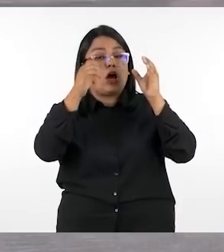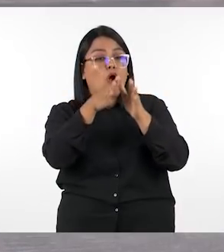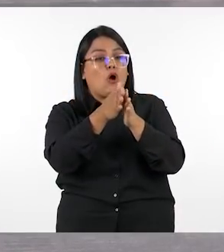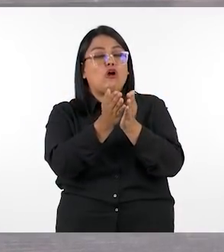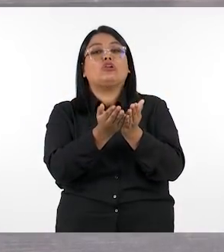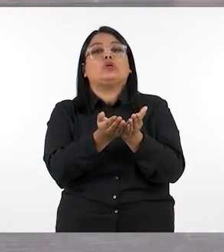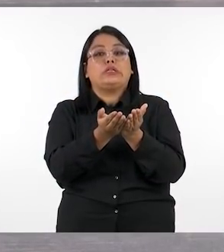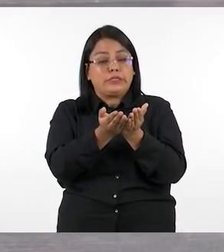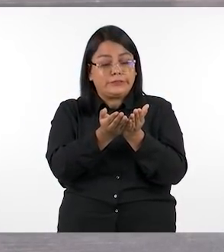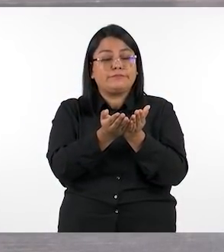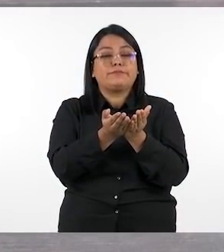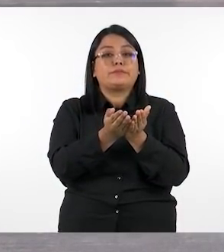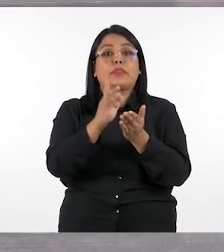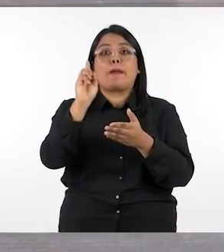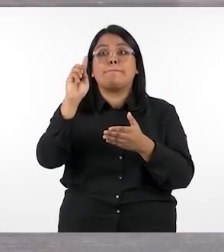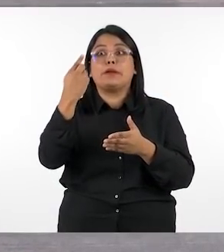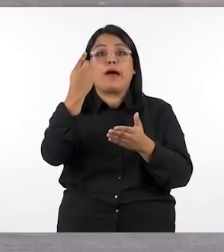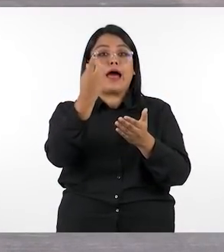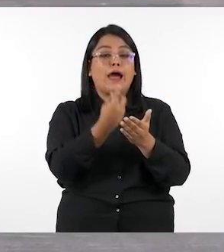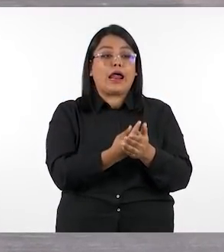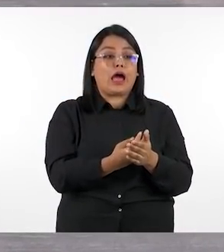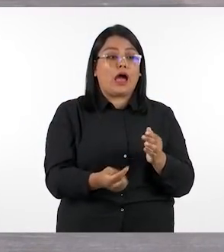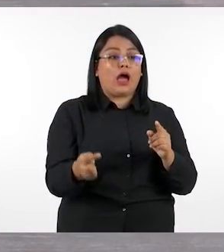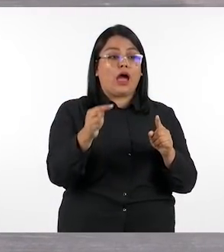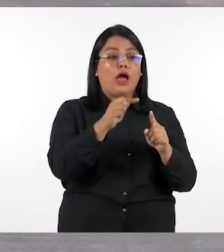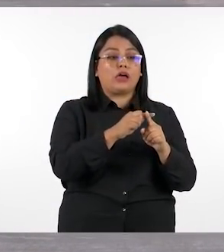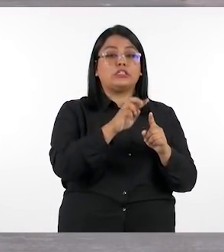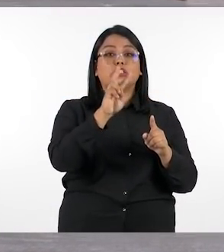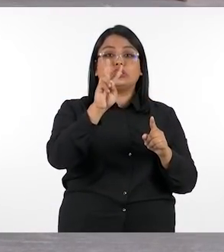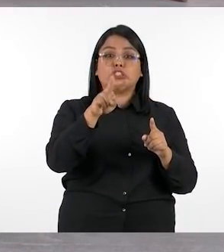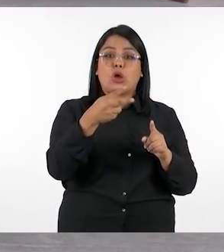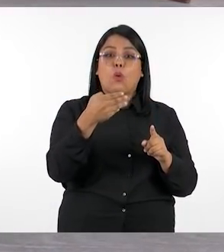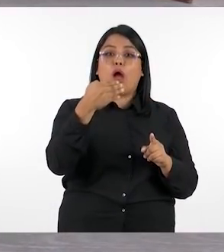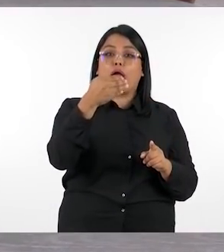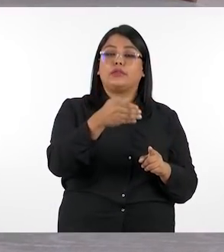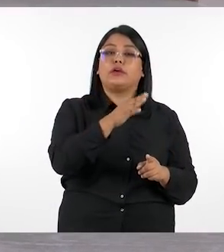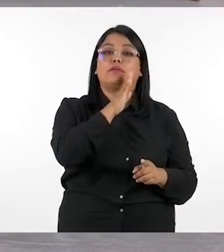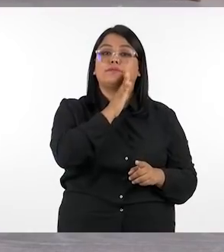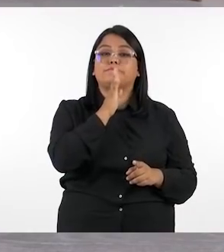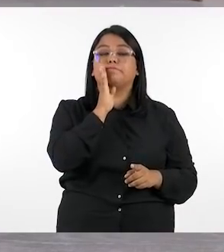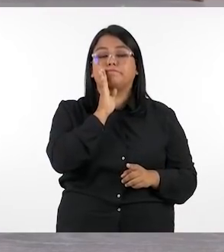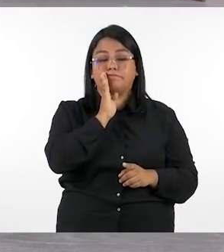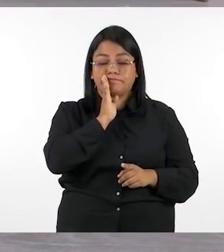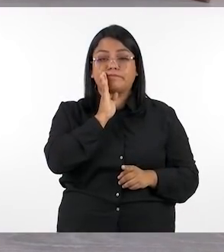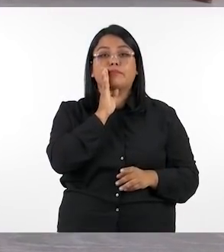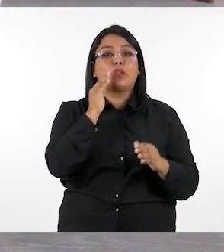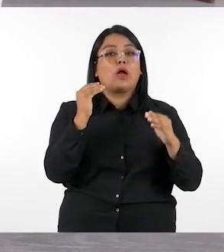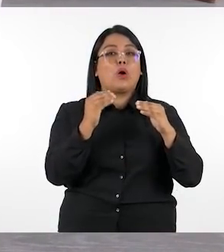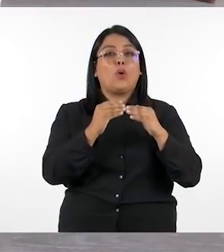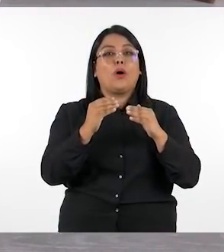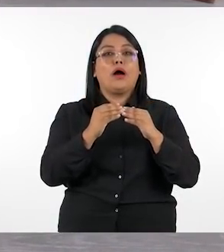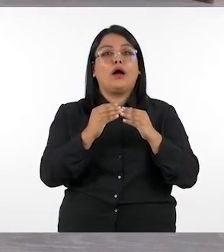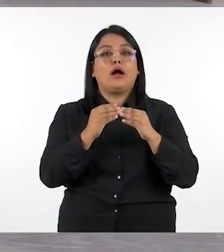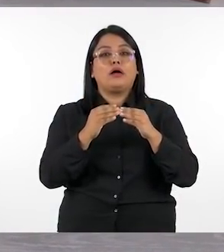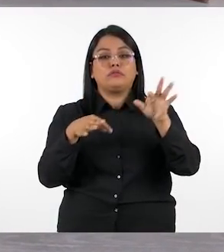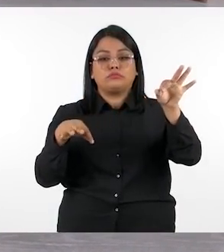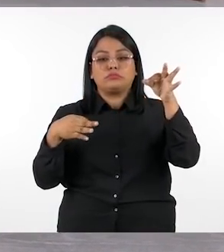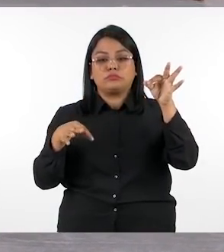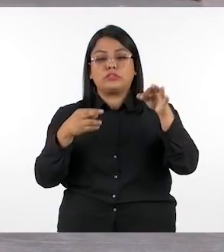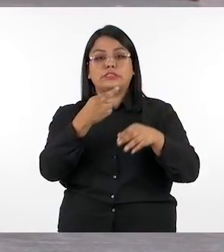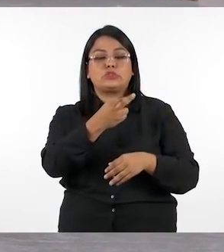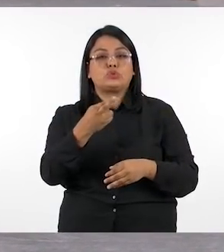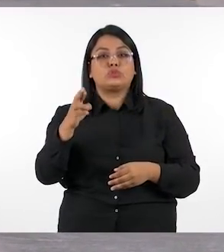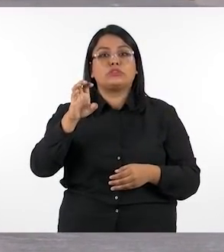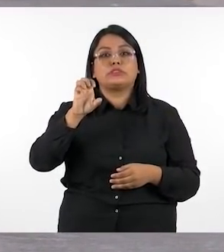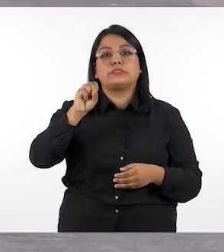todos los libros de texto imagínate desde el primer grado hasta segundo año de bachillerato además tenemos la página de